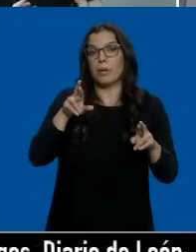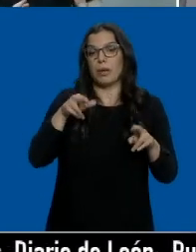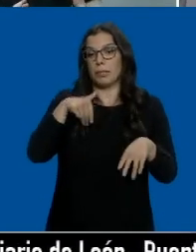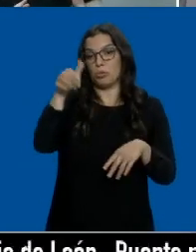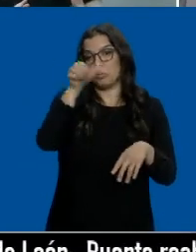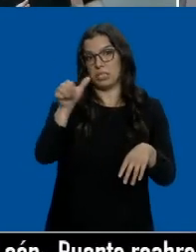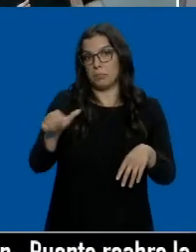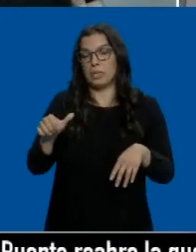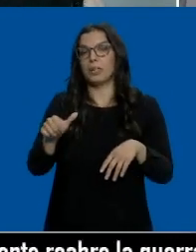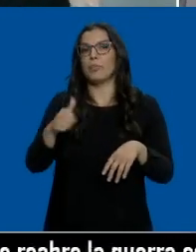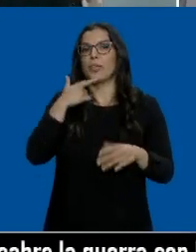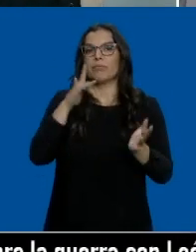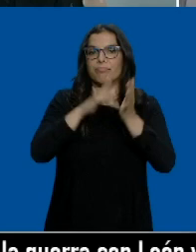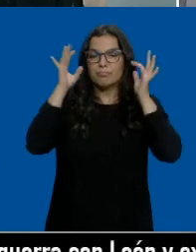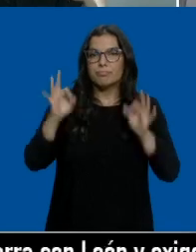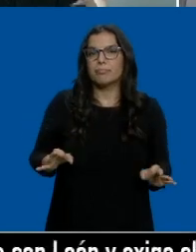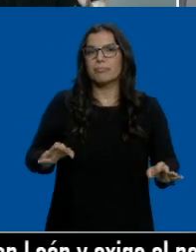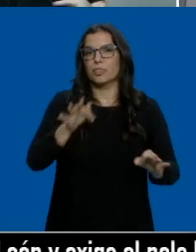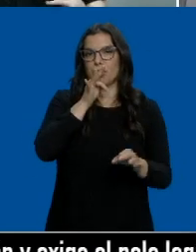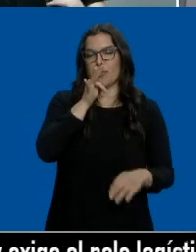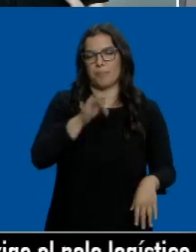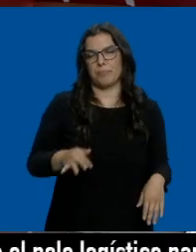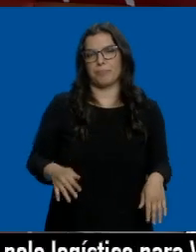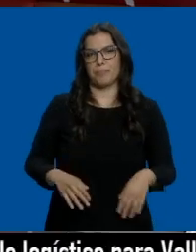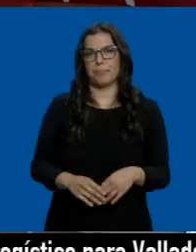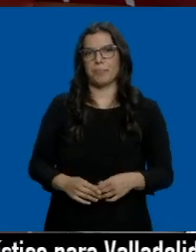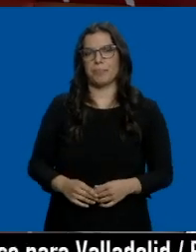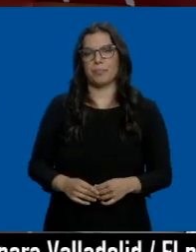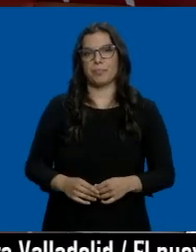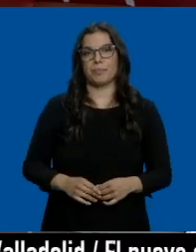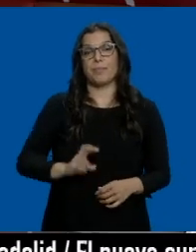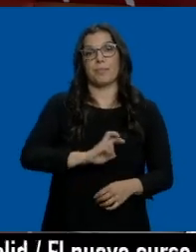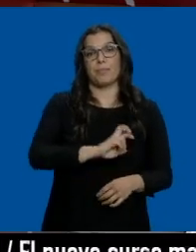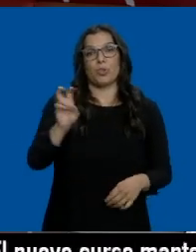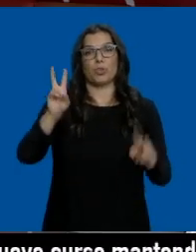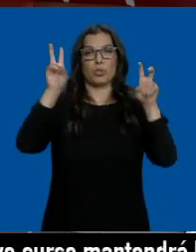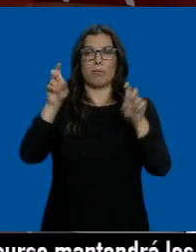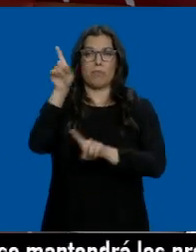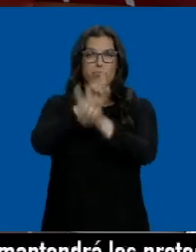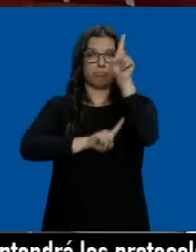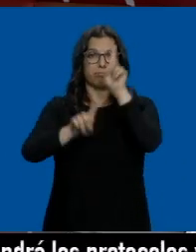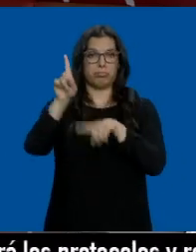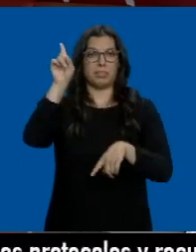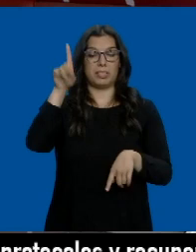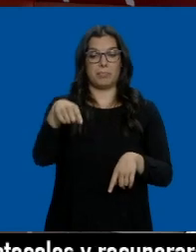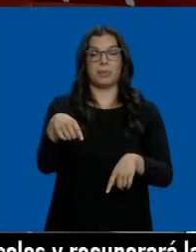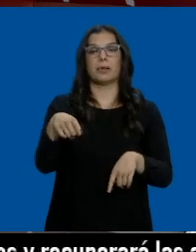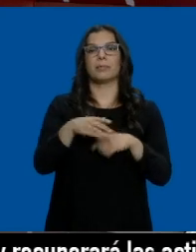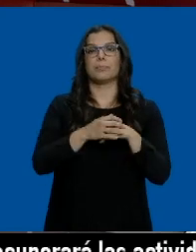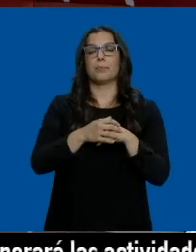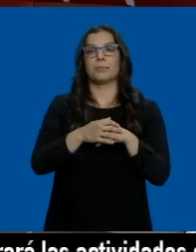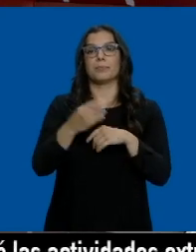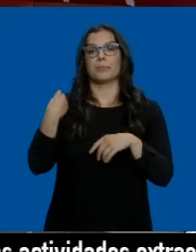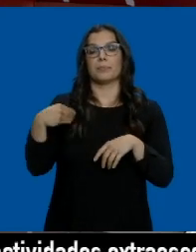próximas semanas, pero no podemos establecer esa fecha. Y otro asunto polémico en las últimas horas, la apelación